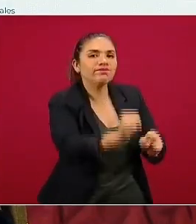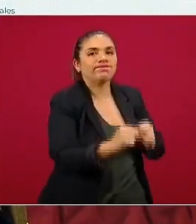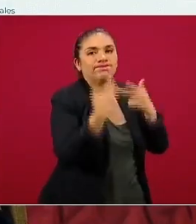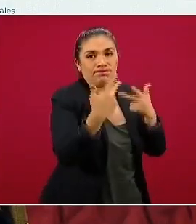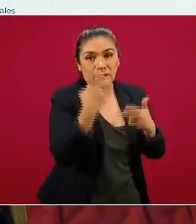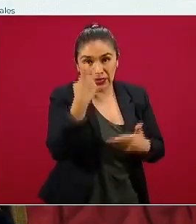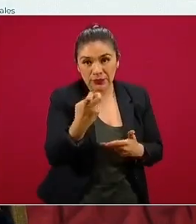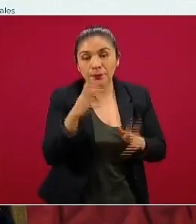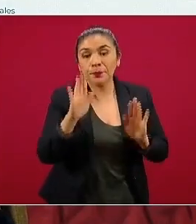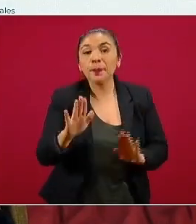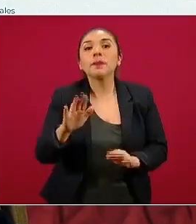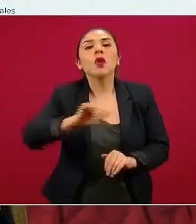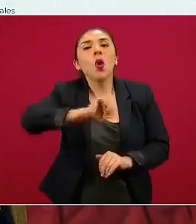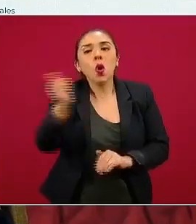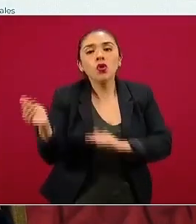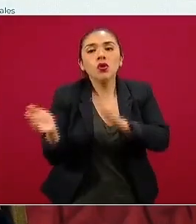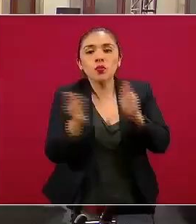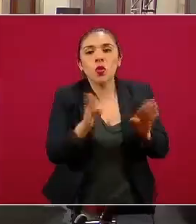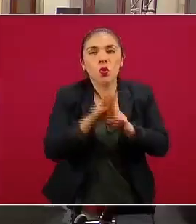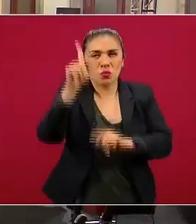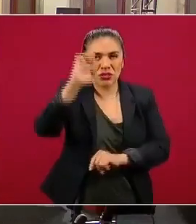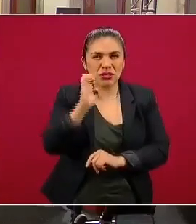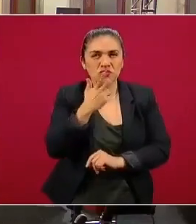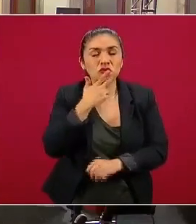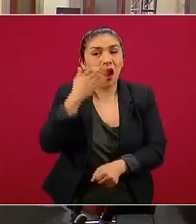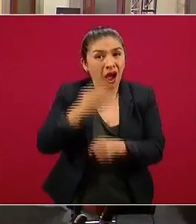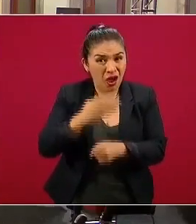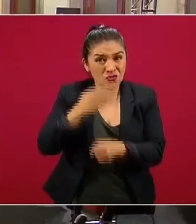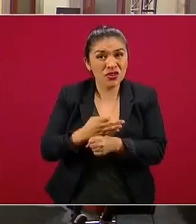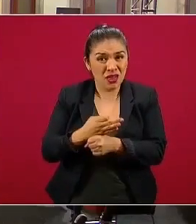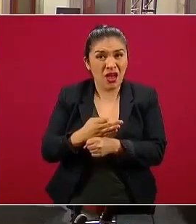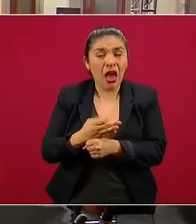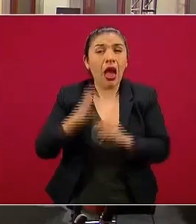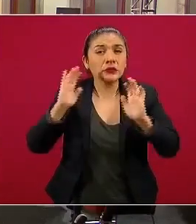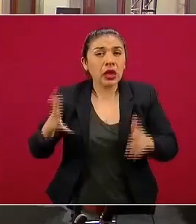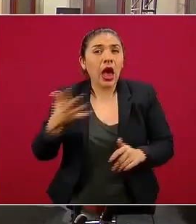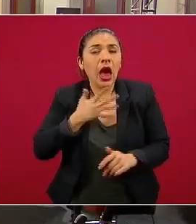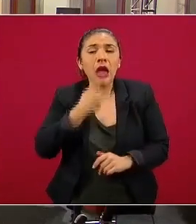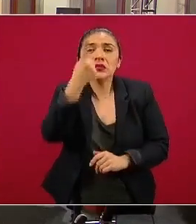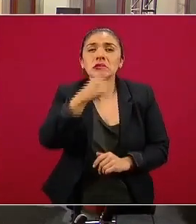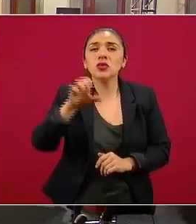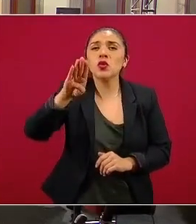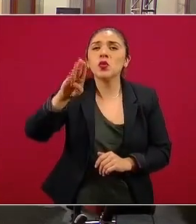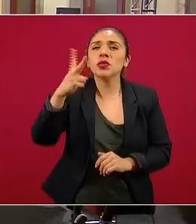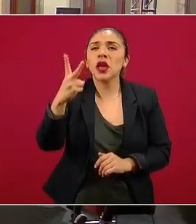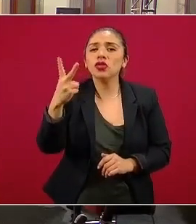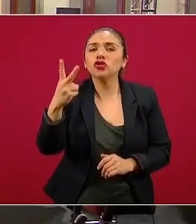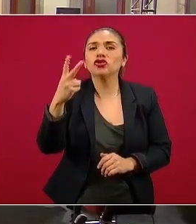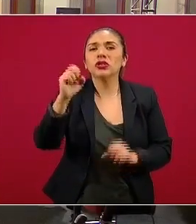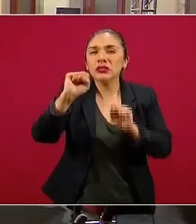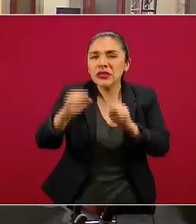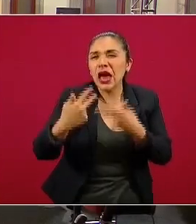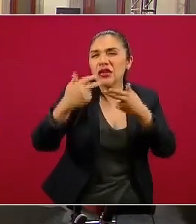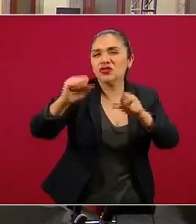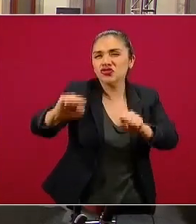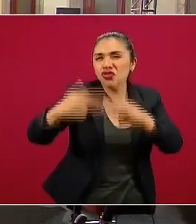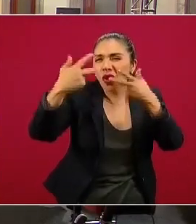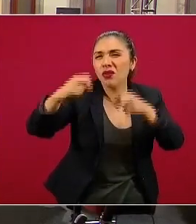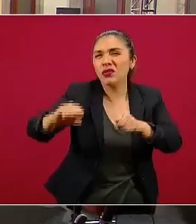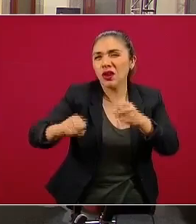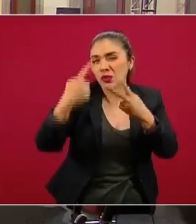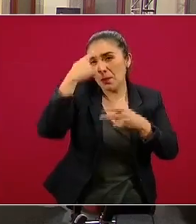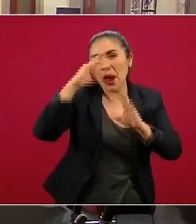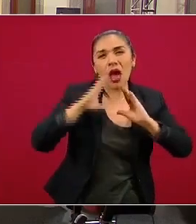Solamente como un dato anexo al de Chihuahua, hasta el momento, por ejemplo, se han realizado 192 sesiones ya de